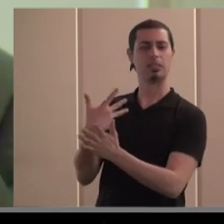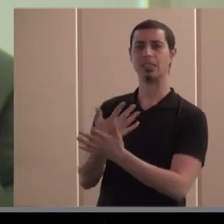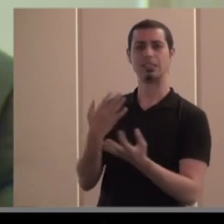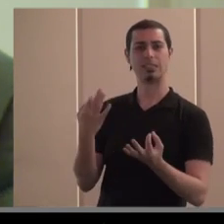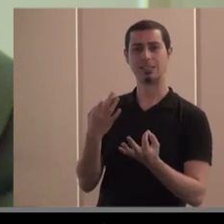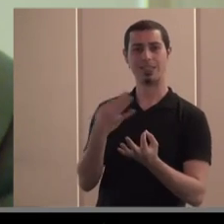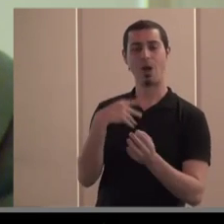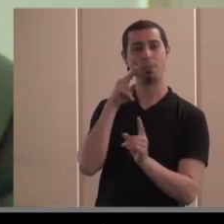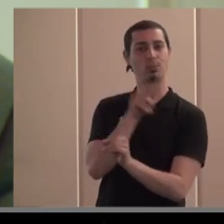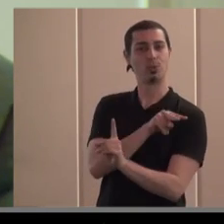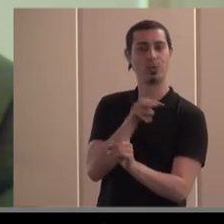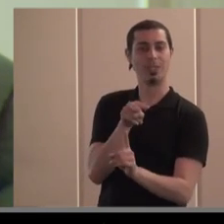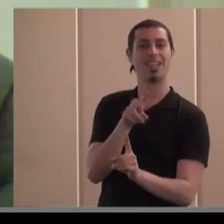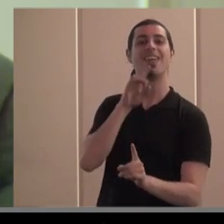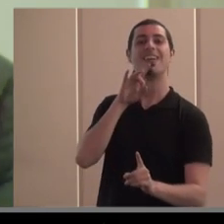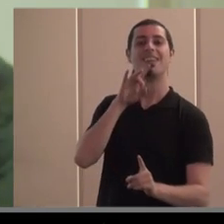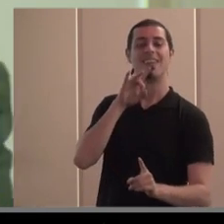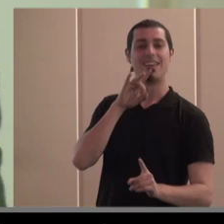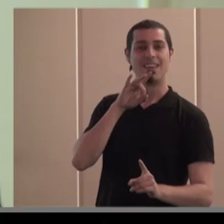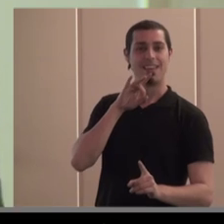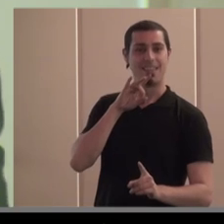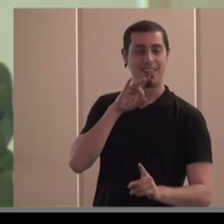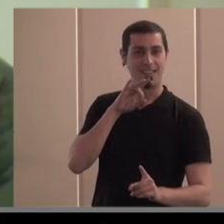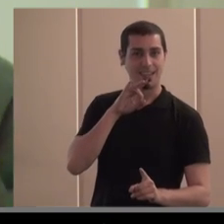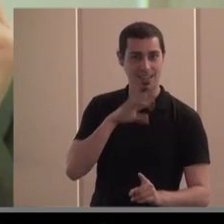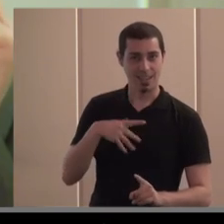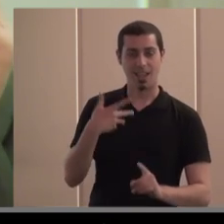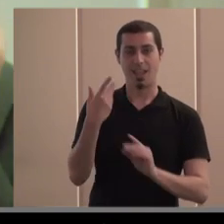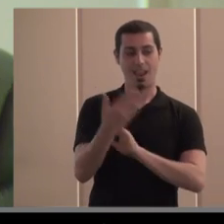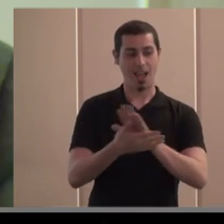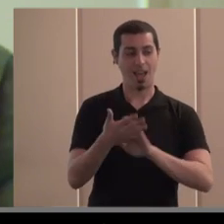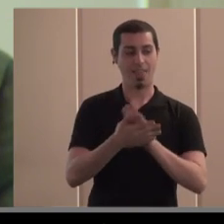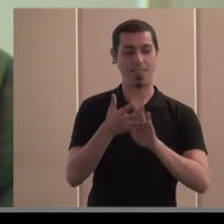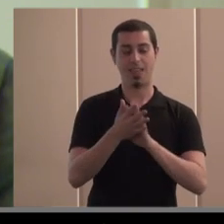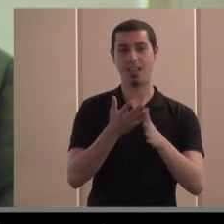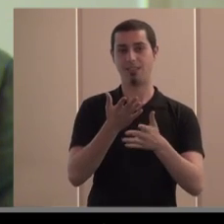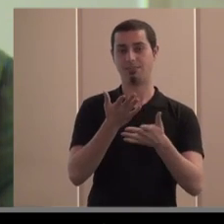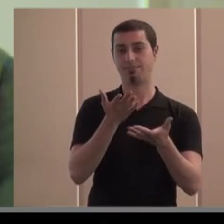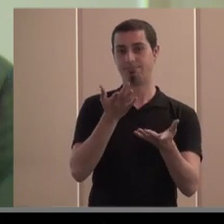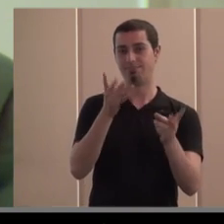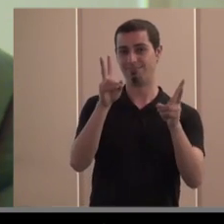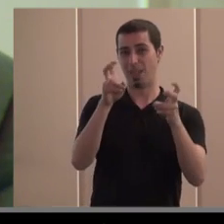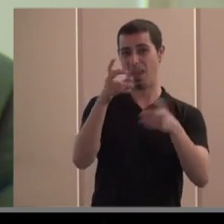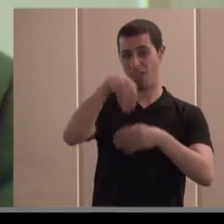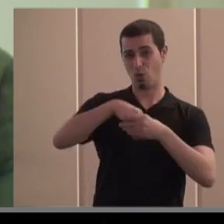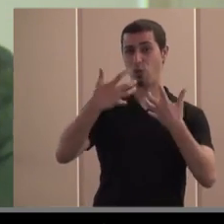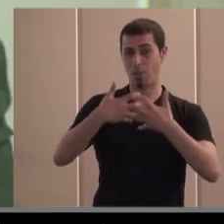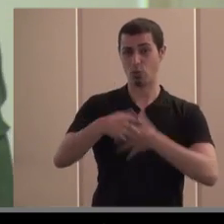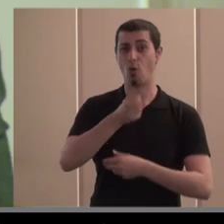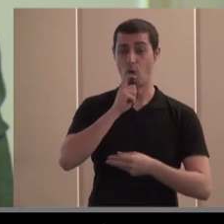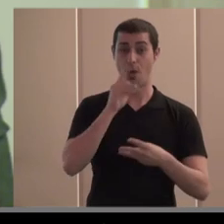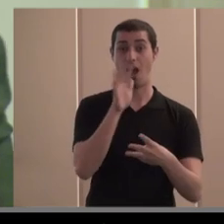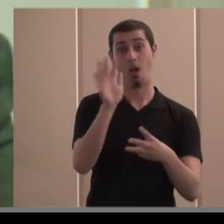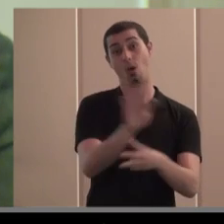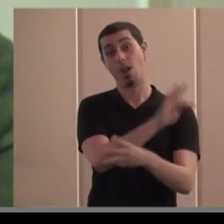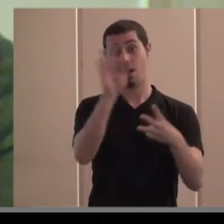es el punto de vista de quien lleva los giróscopos y todo el instrumental de navegación ahora Emilio va a dar